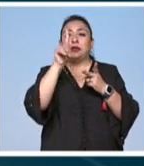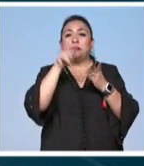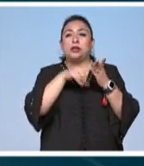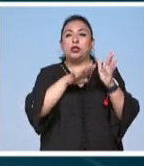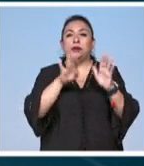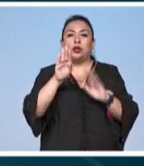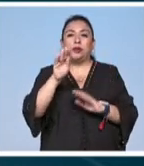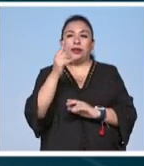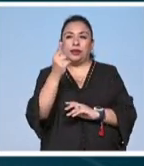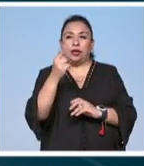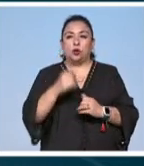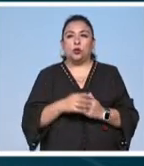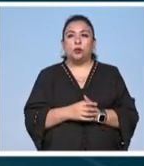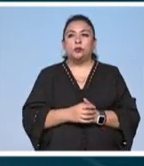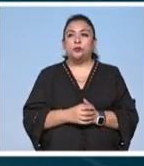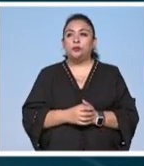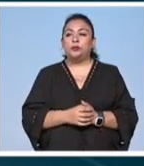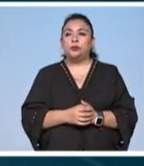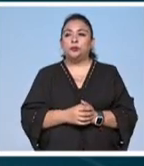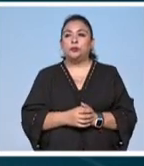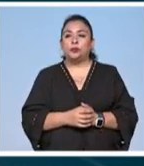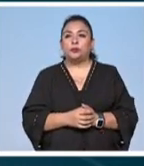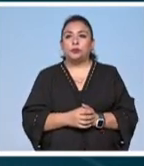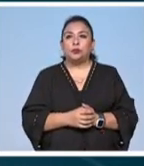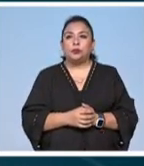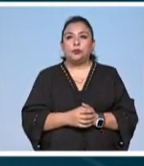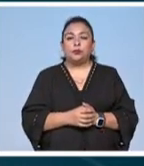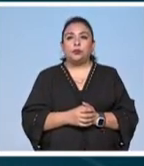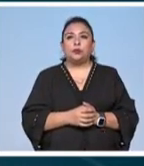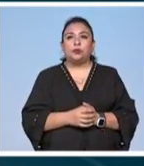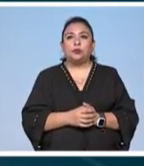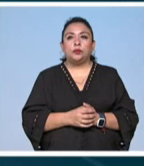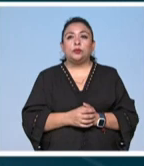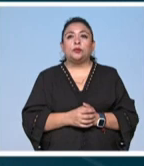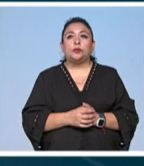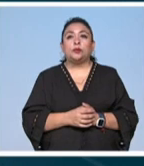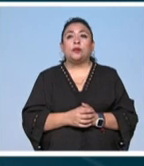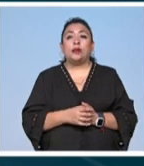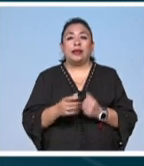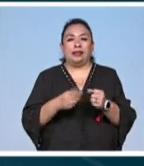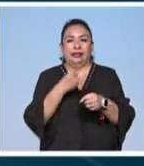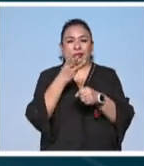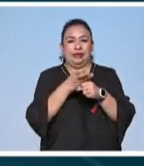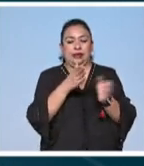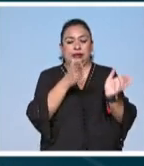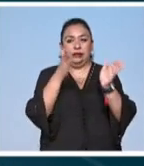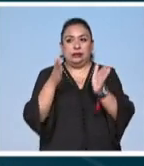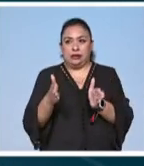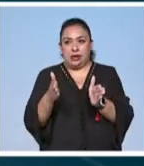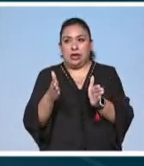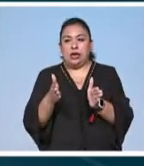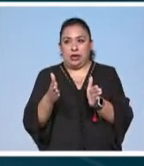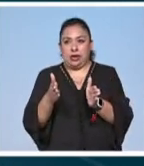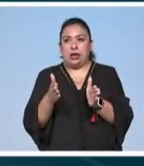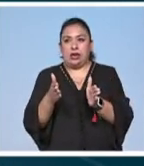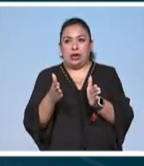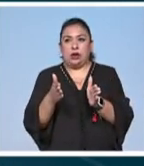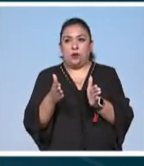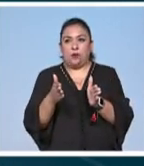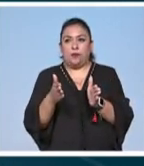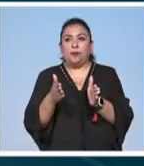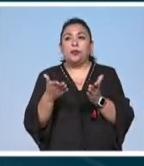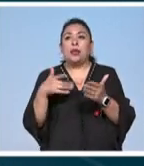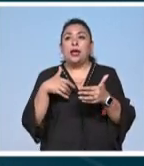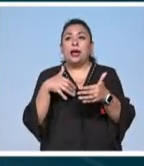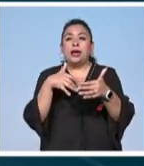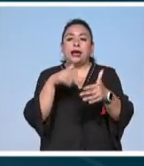1991 el tercer bloque es el